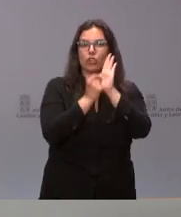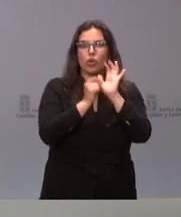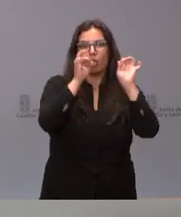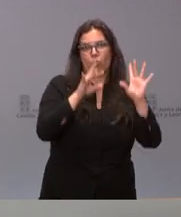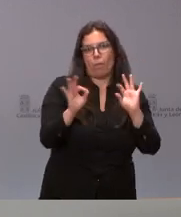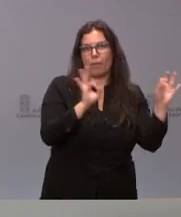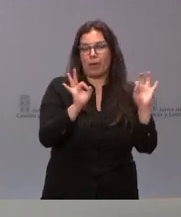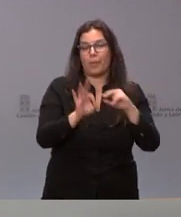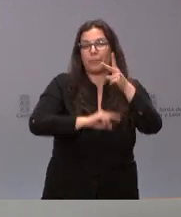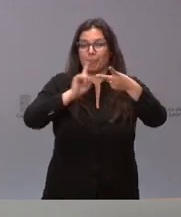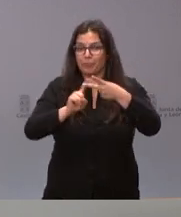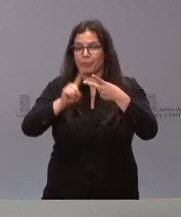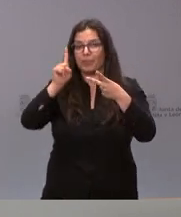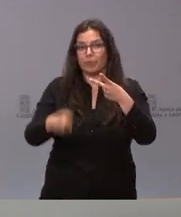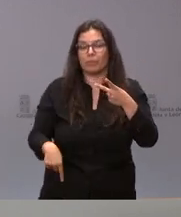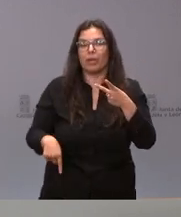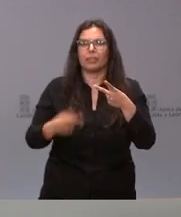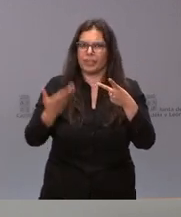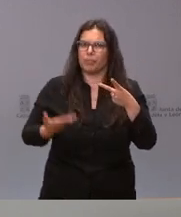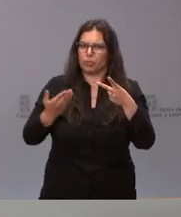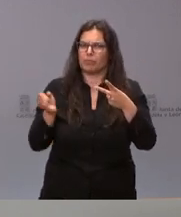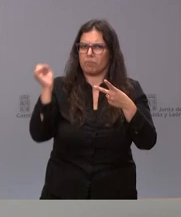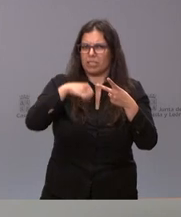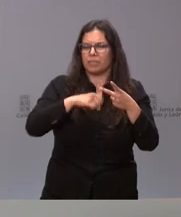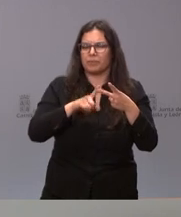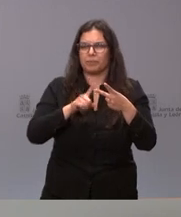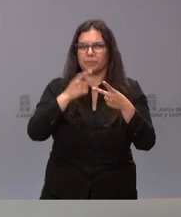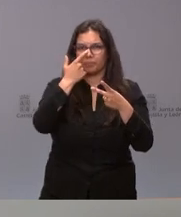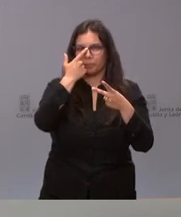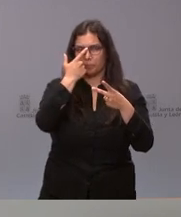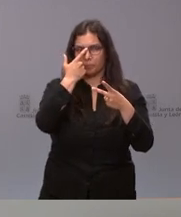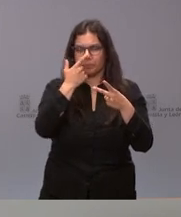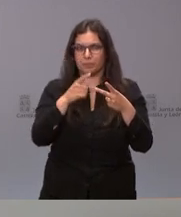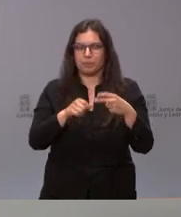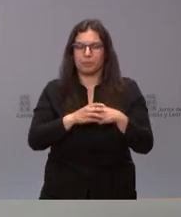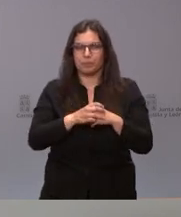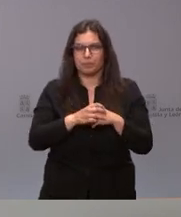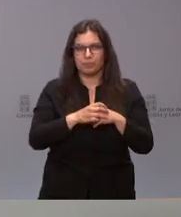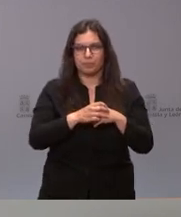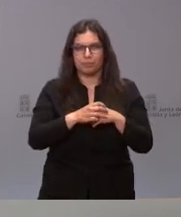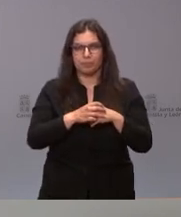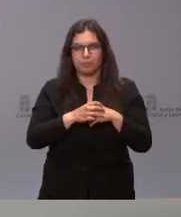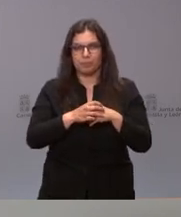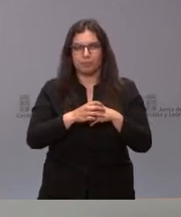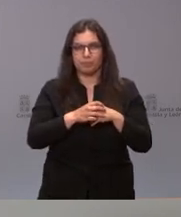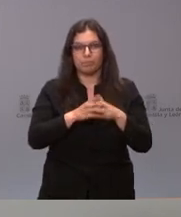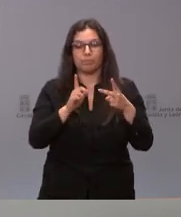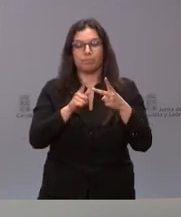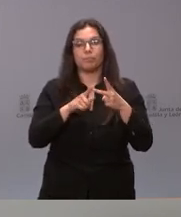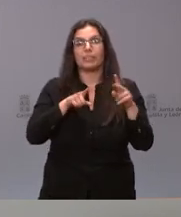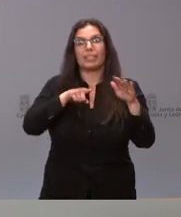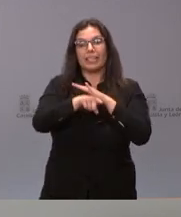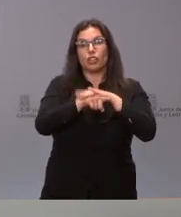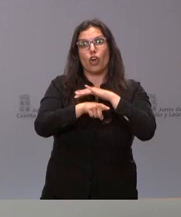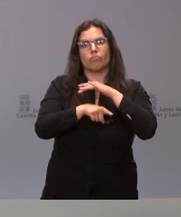esta inversión. Y, en segundo lugar, y todavía más importante incluso, es que se establece una tramitación